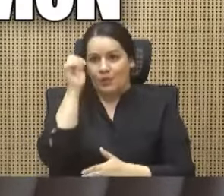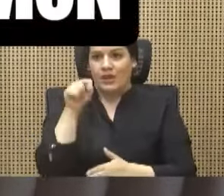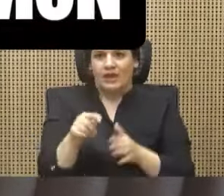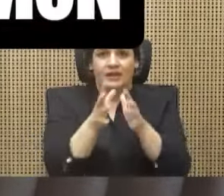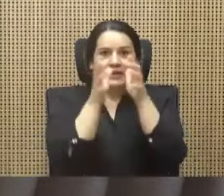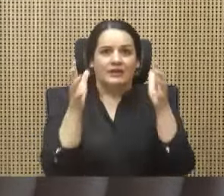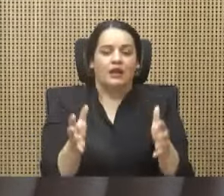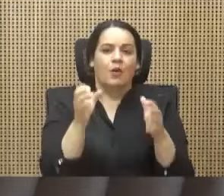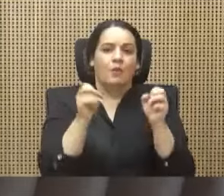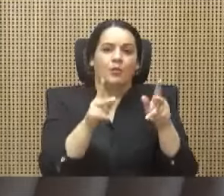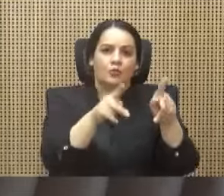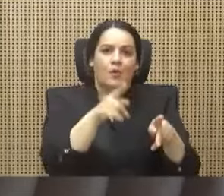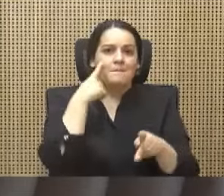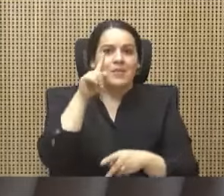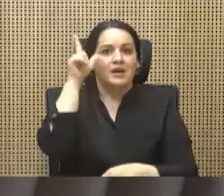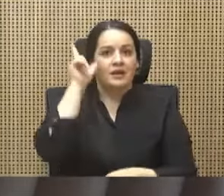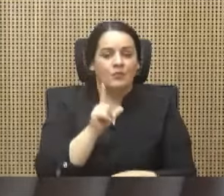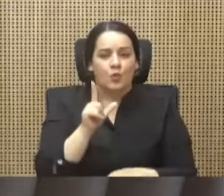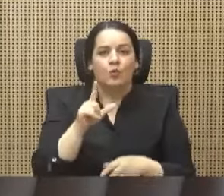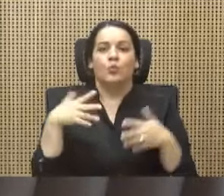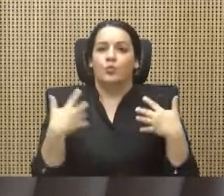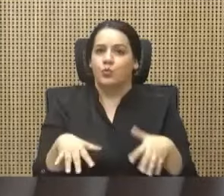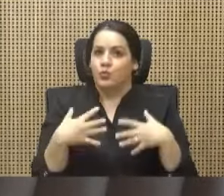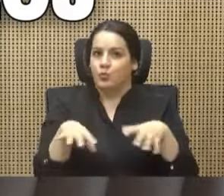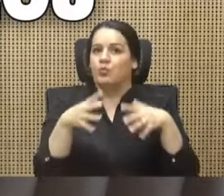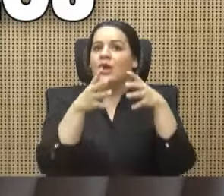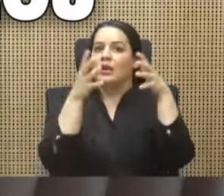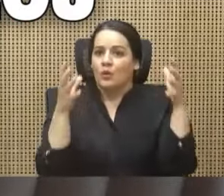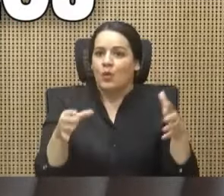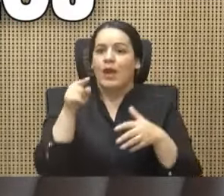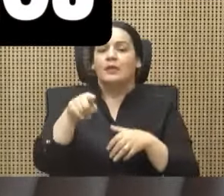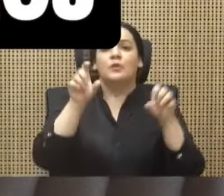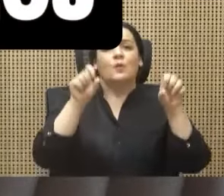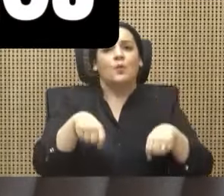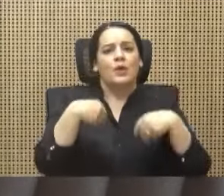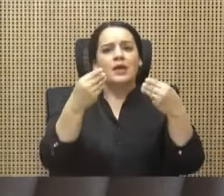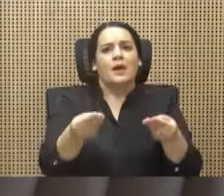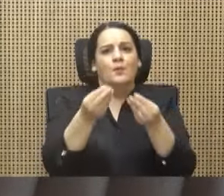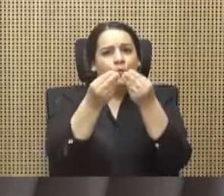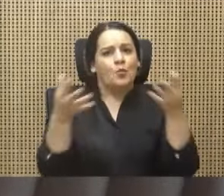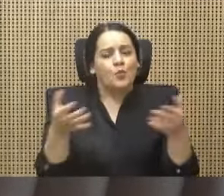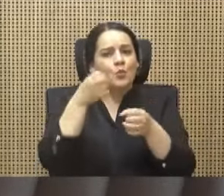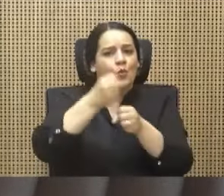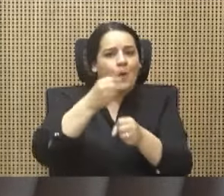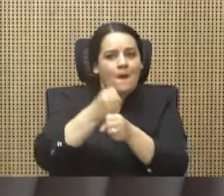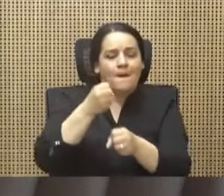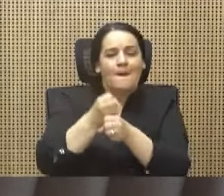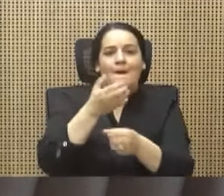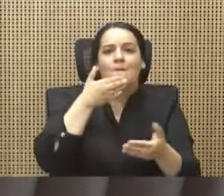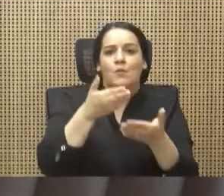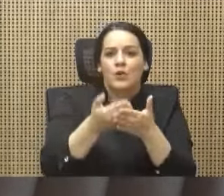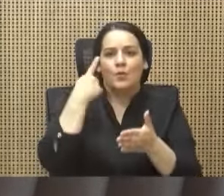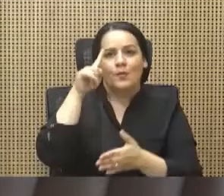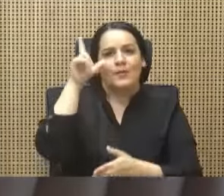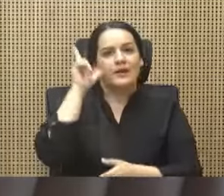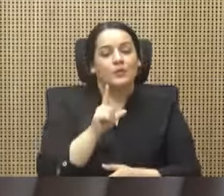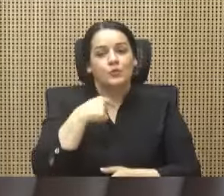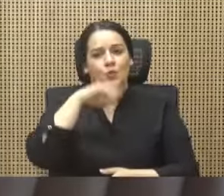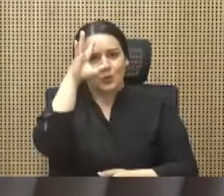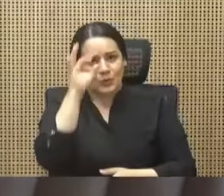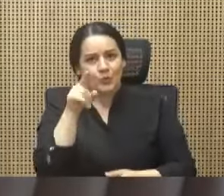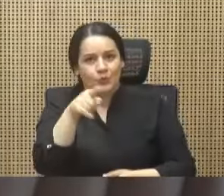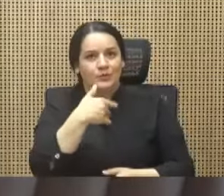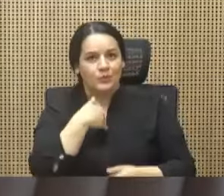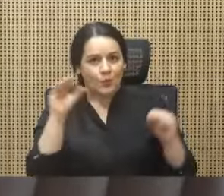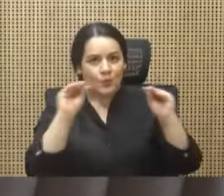oportunidad para Limón, enorme. Porque ahí se pueden generar un montón de empleos muy buenos para Limón. Y yo creo que usted lo tuvo